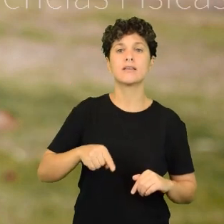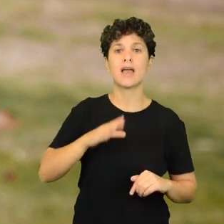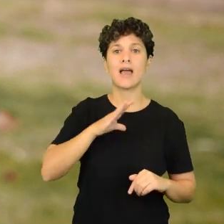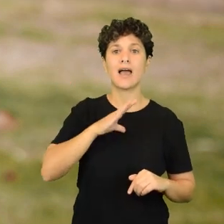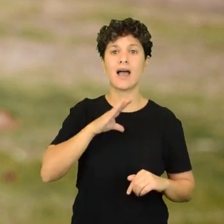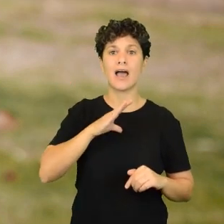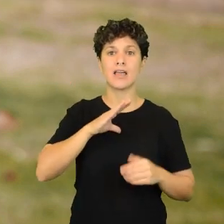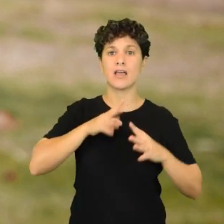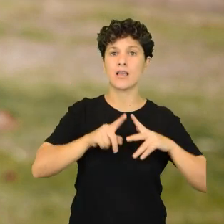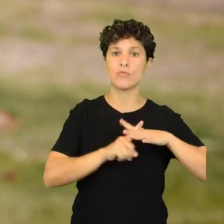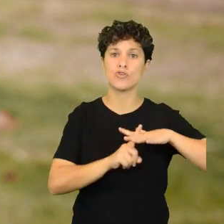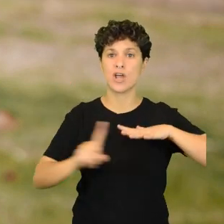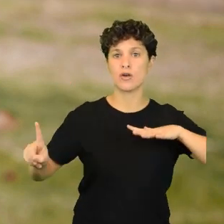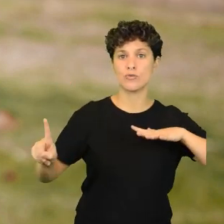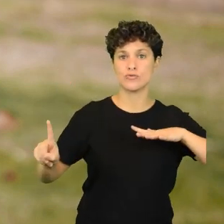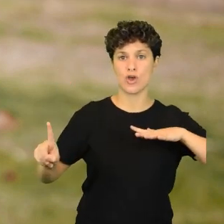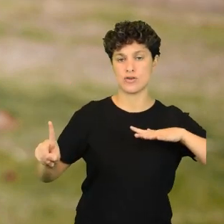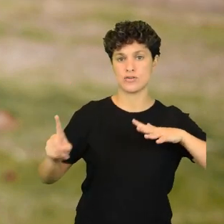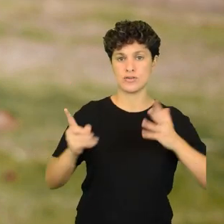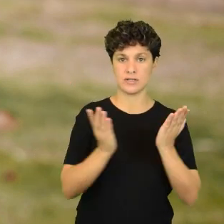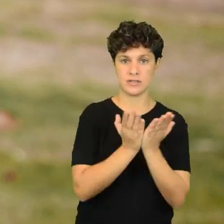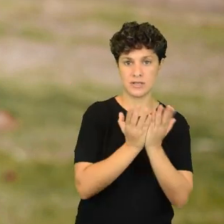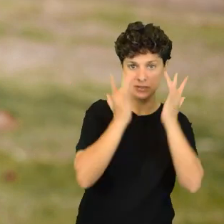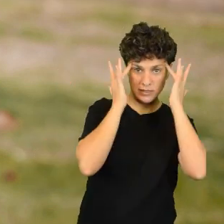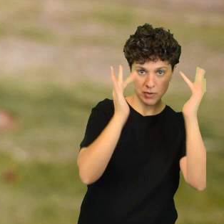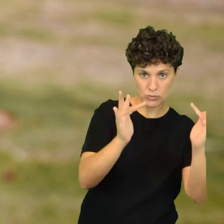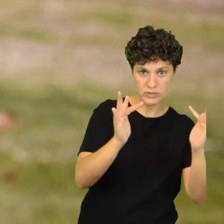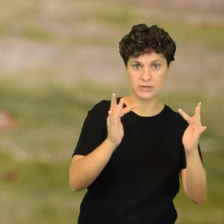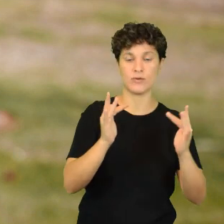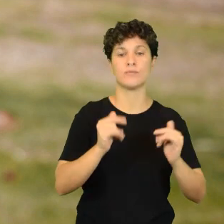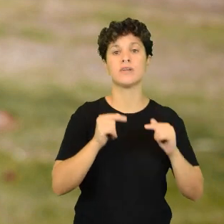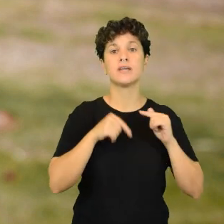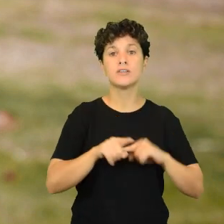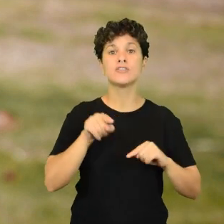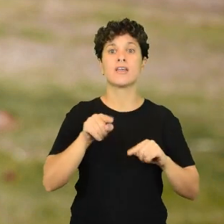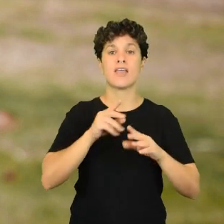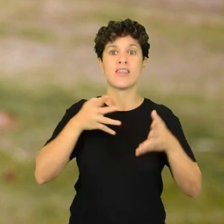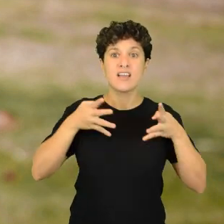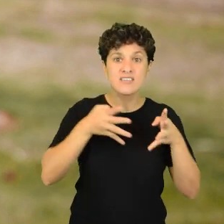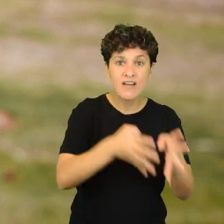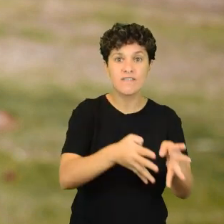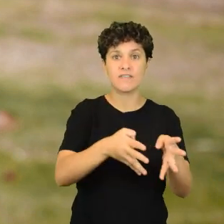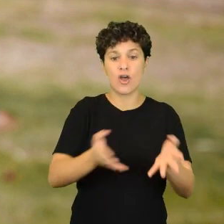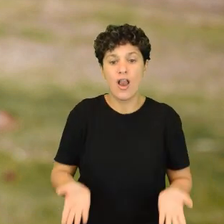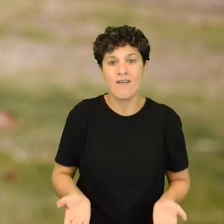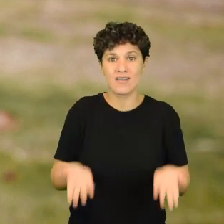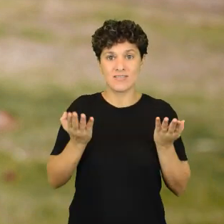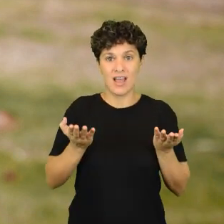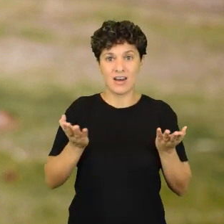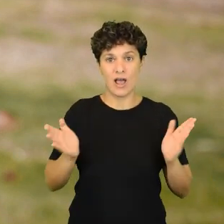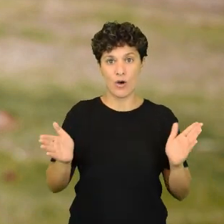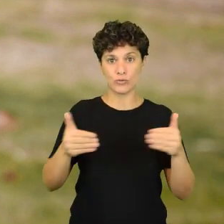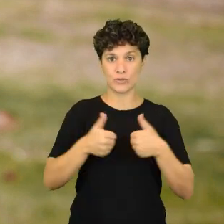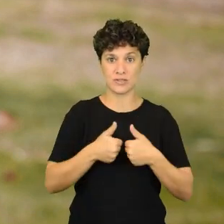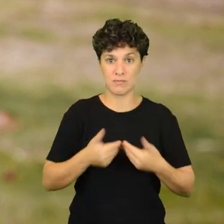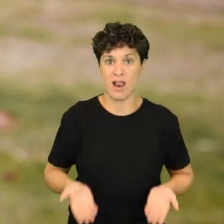exclusión sistemática del sistema educativo. Entonces nuestro mayor desafío en ese momento es aumentar esa autoestima, es